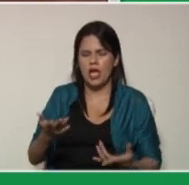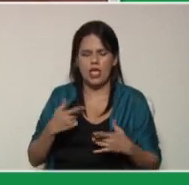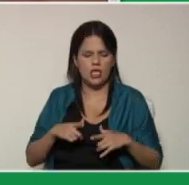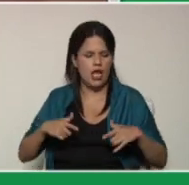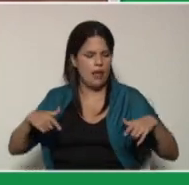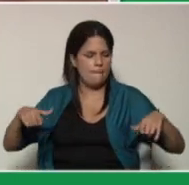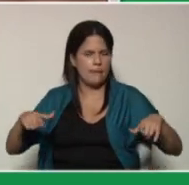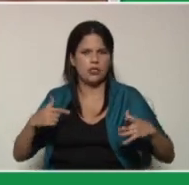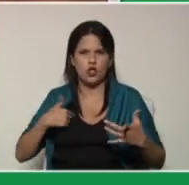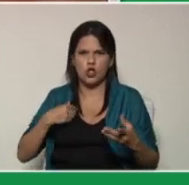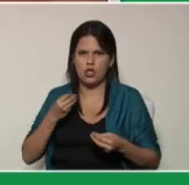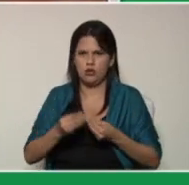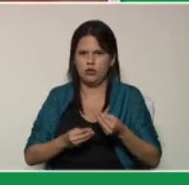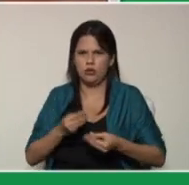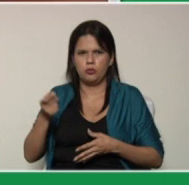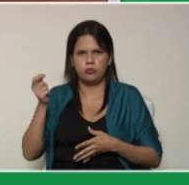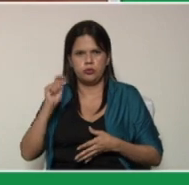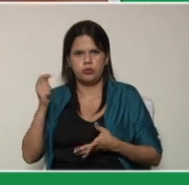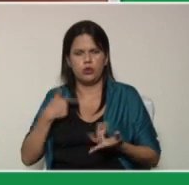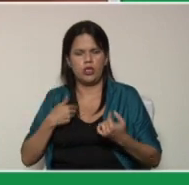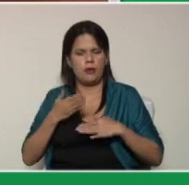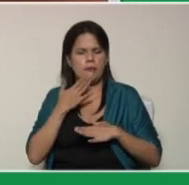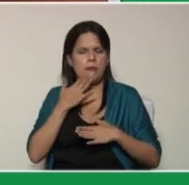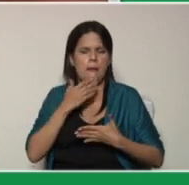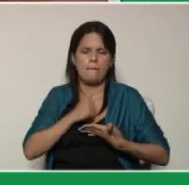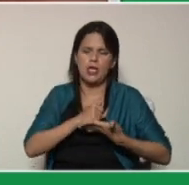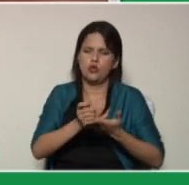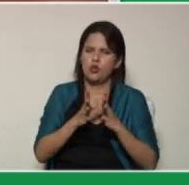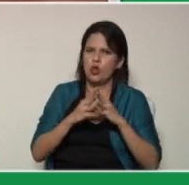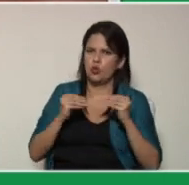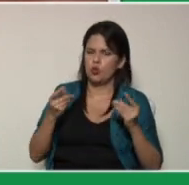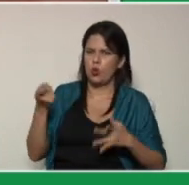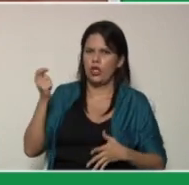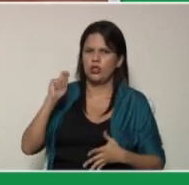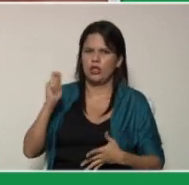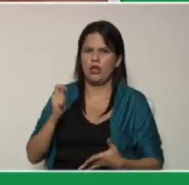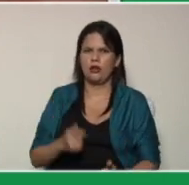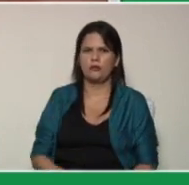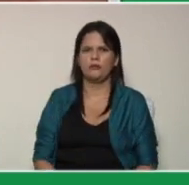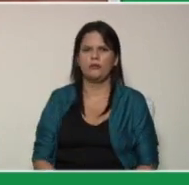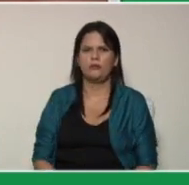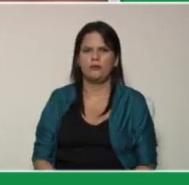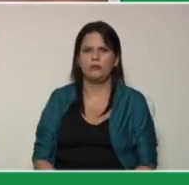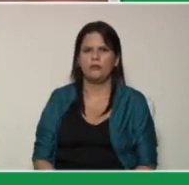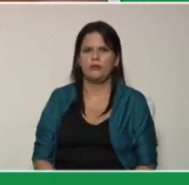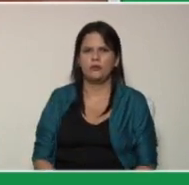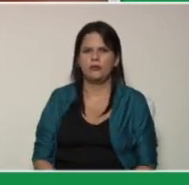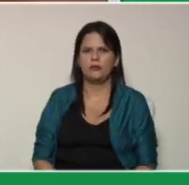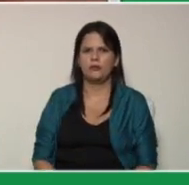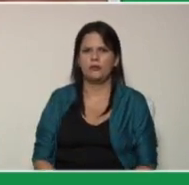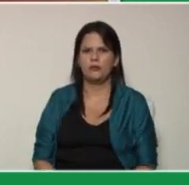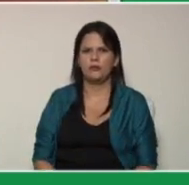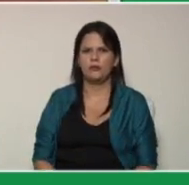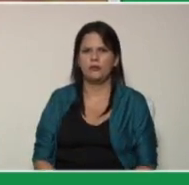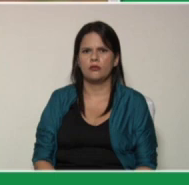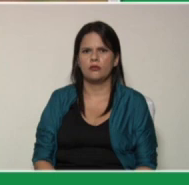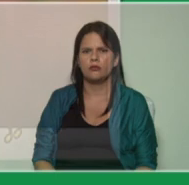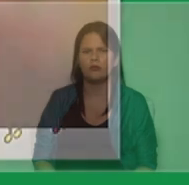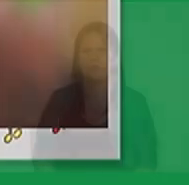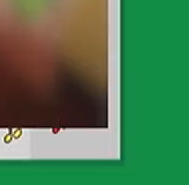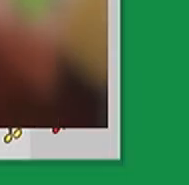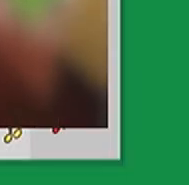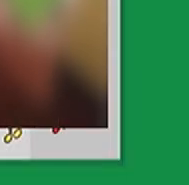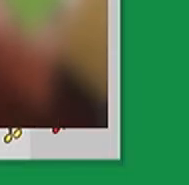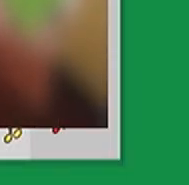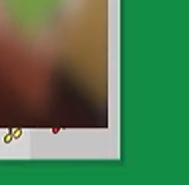donde mi mamá me ayuda con todas las tareas y aquí estoy revisando el